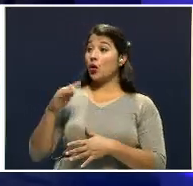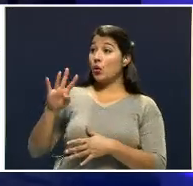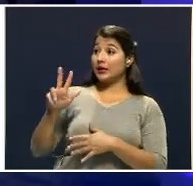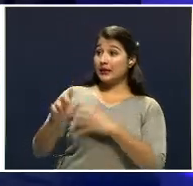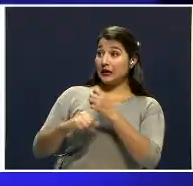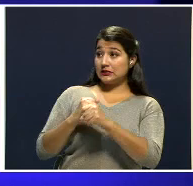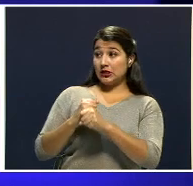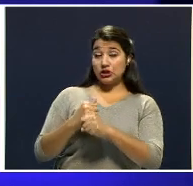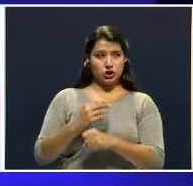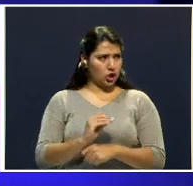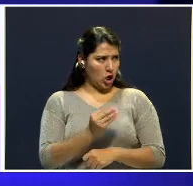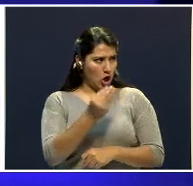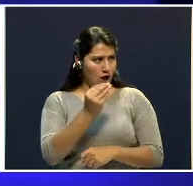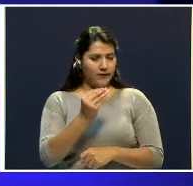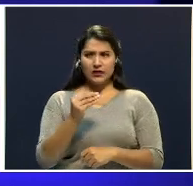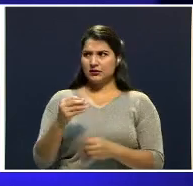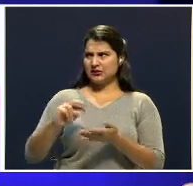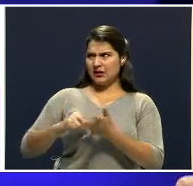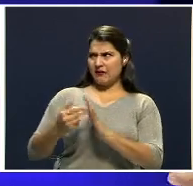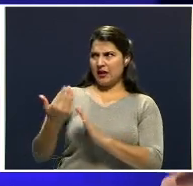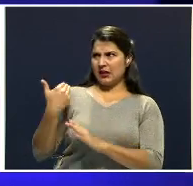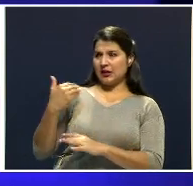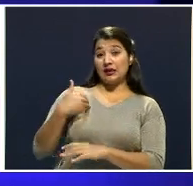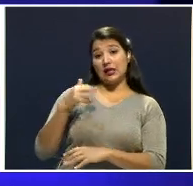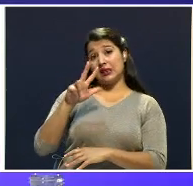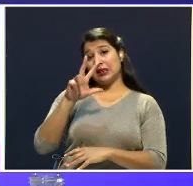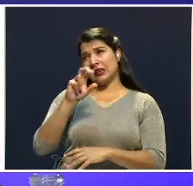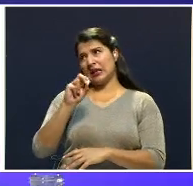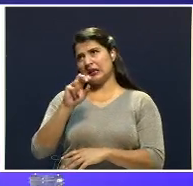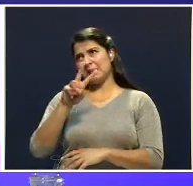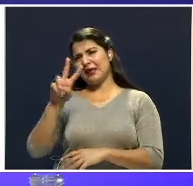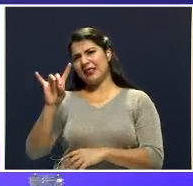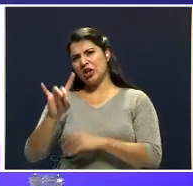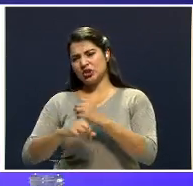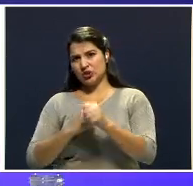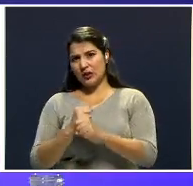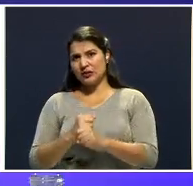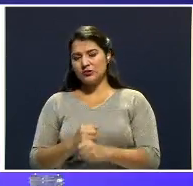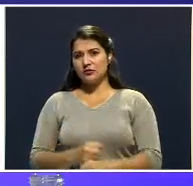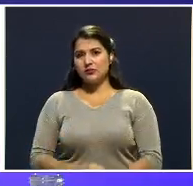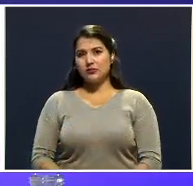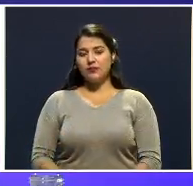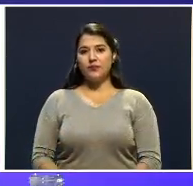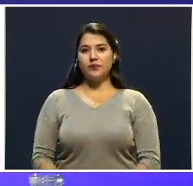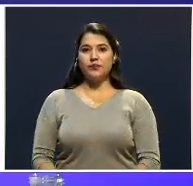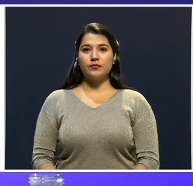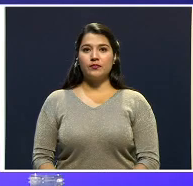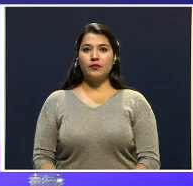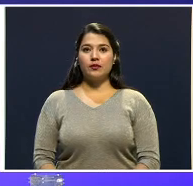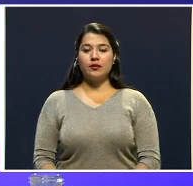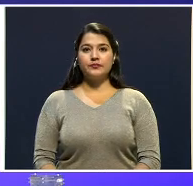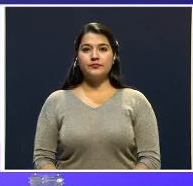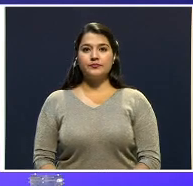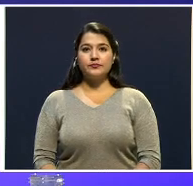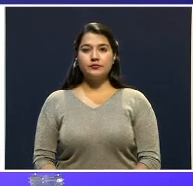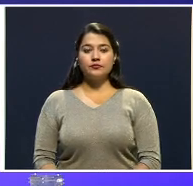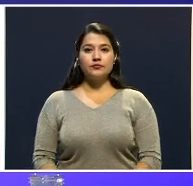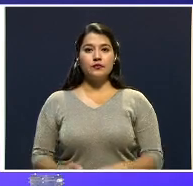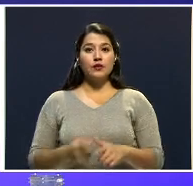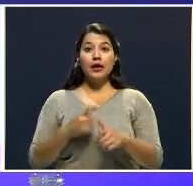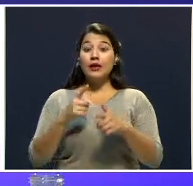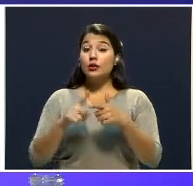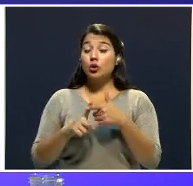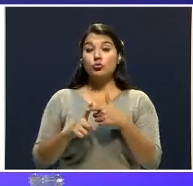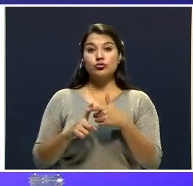hombre joven? ¿En la época tenía...? 30 años, bueno, 28 años. 20 y pico de años. Exacto. Entonces, en el proceso de